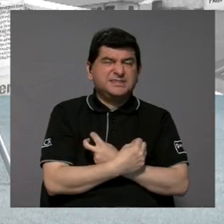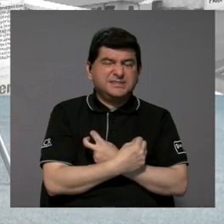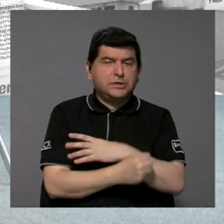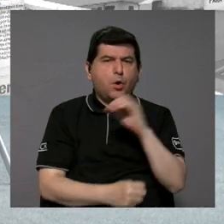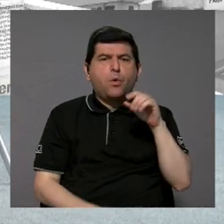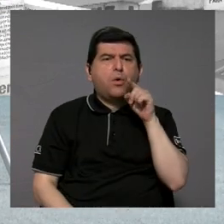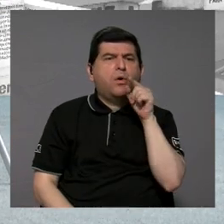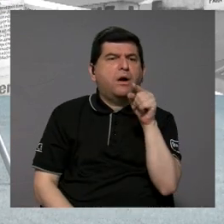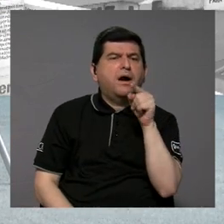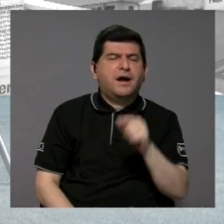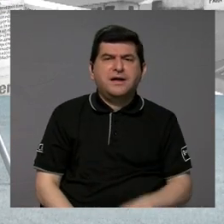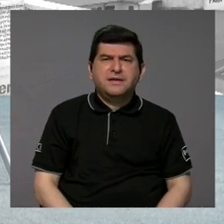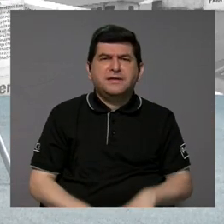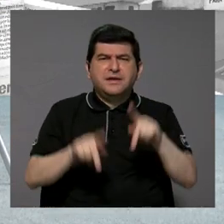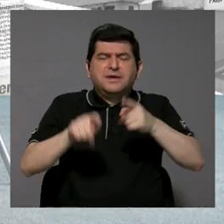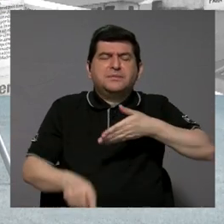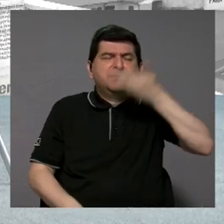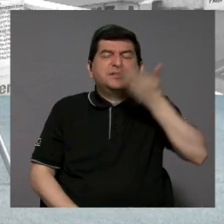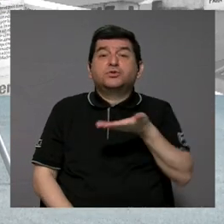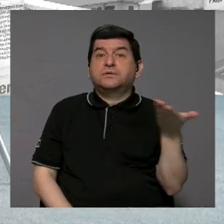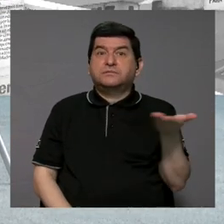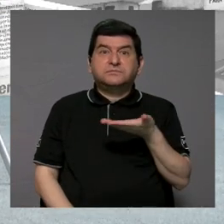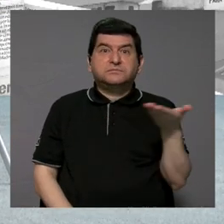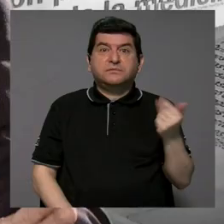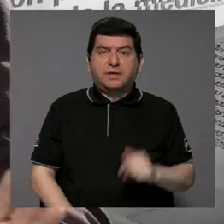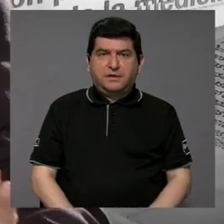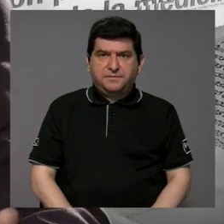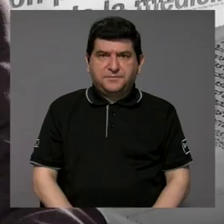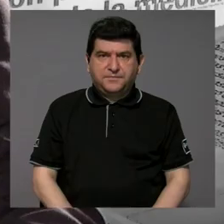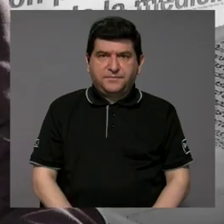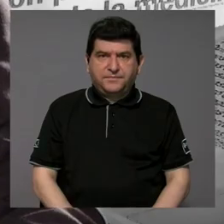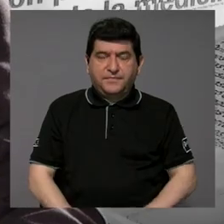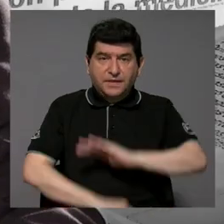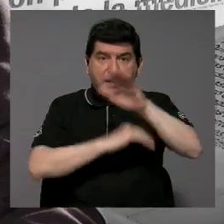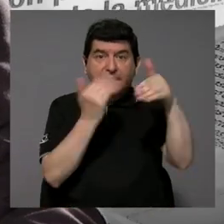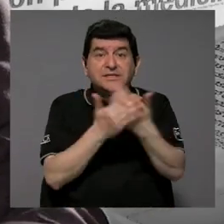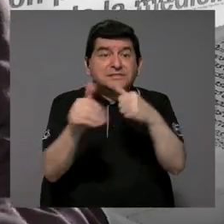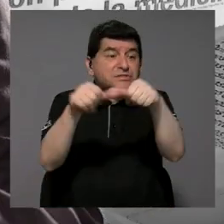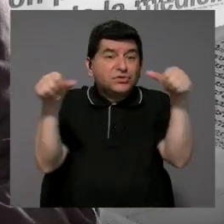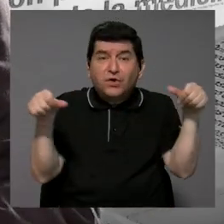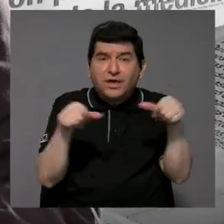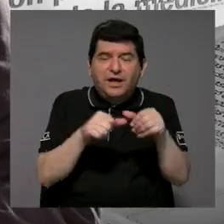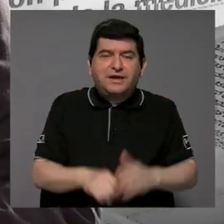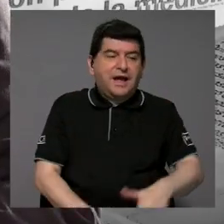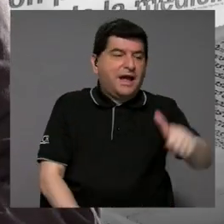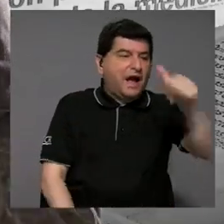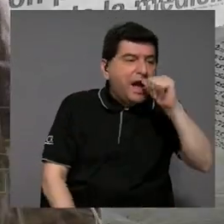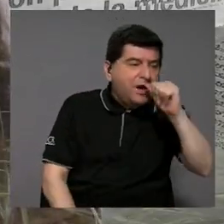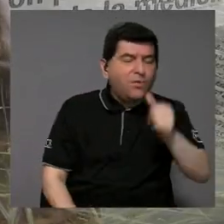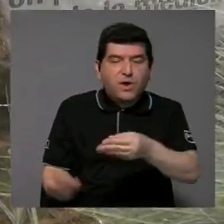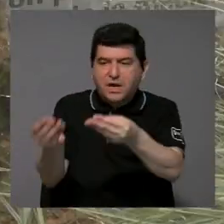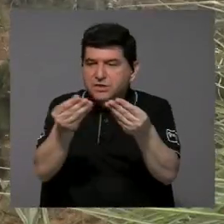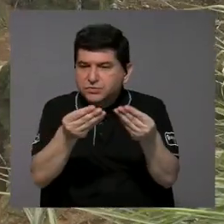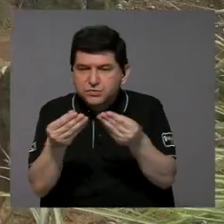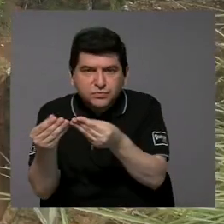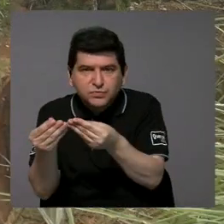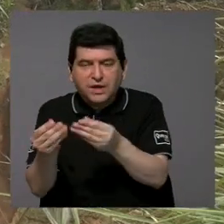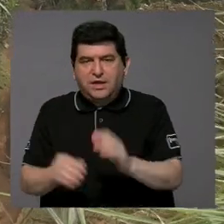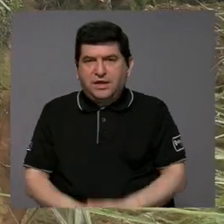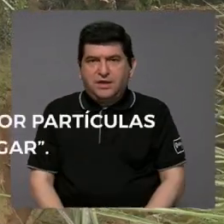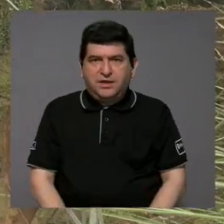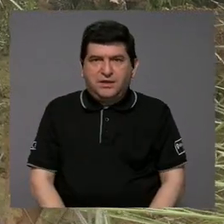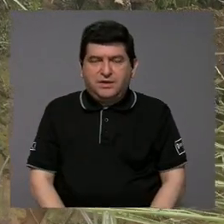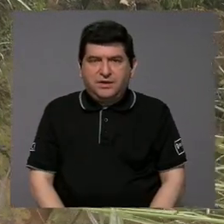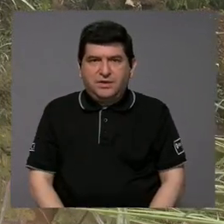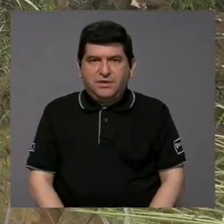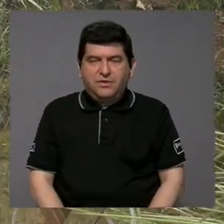qué es lo que está la gente respirando, porque también, o por todos los flancos, por agua, por suelo, por